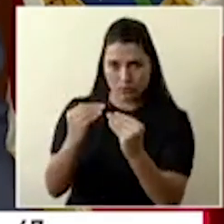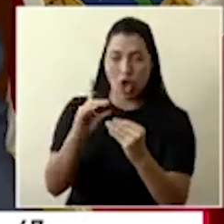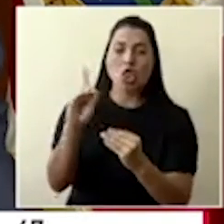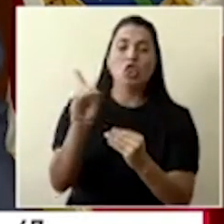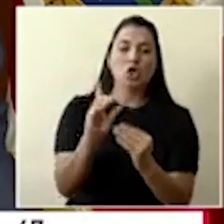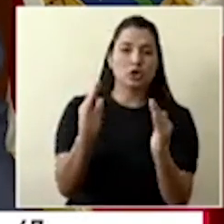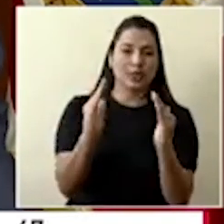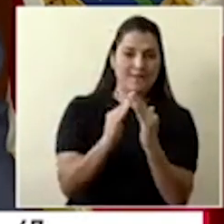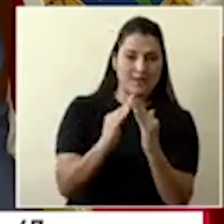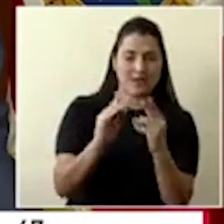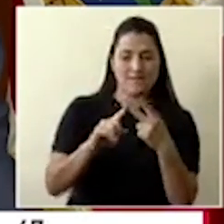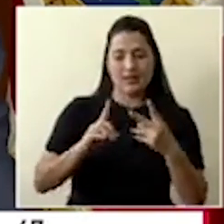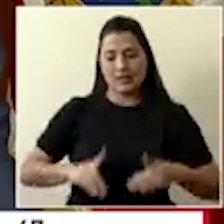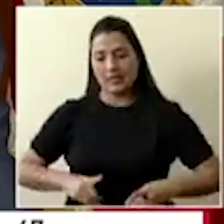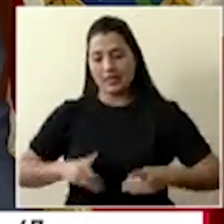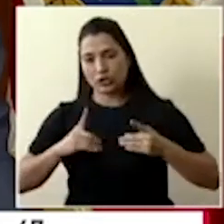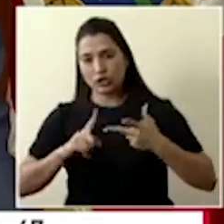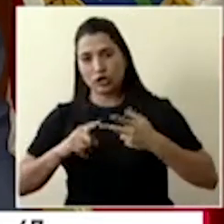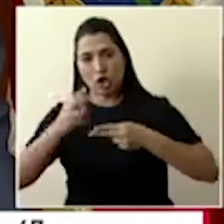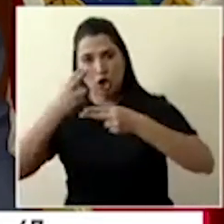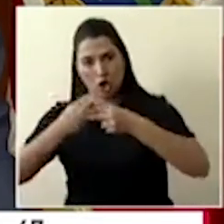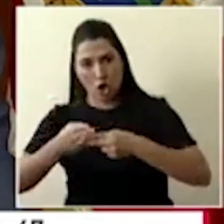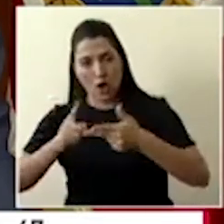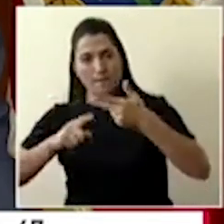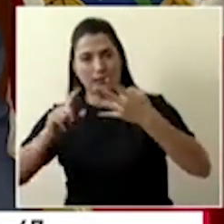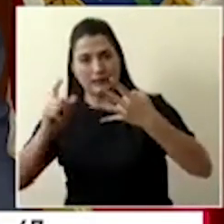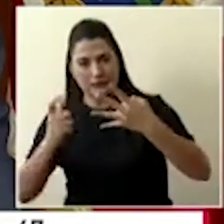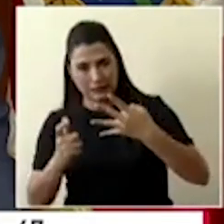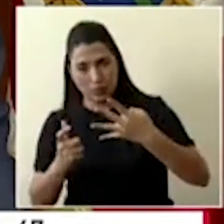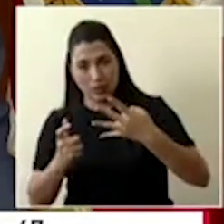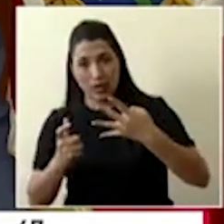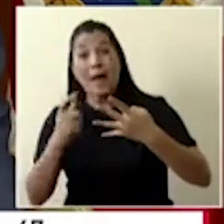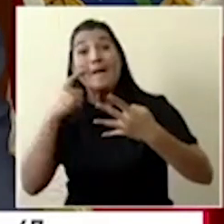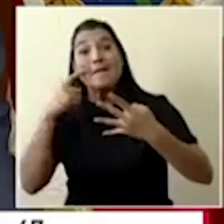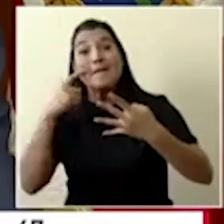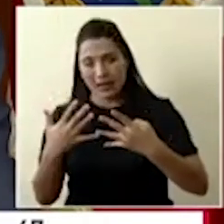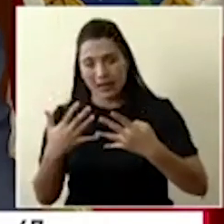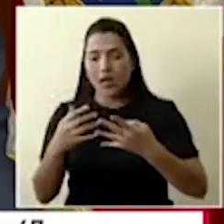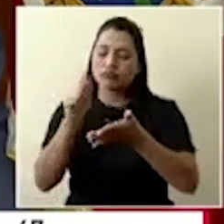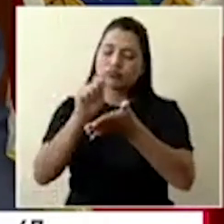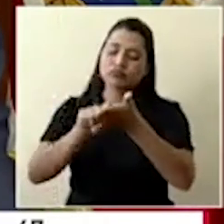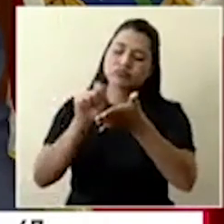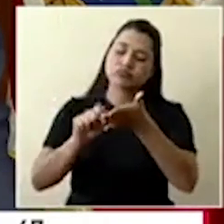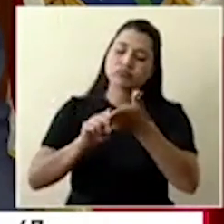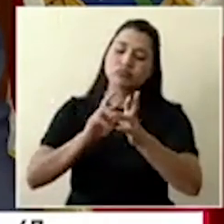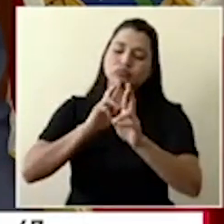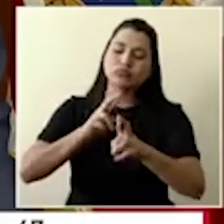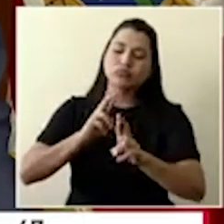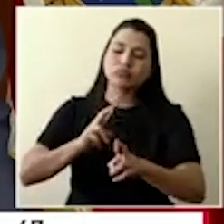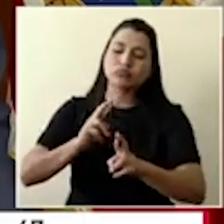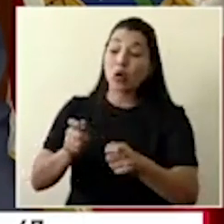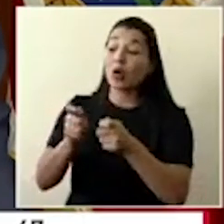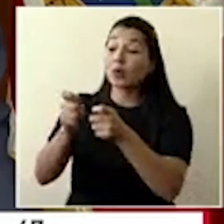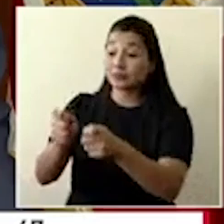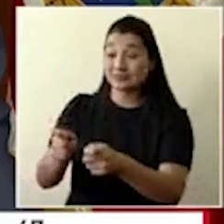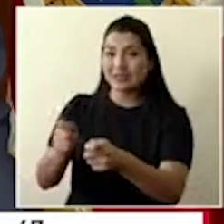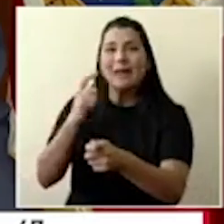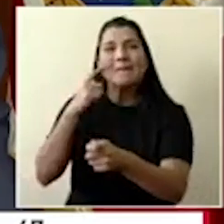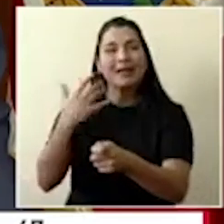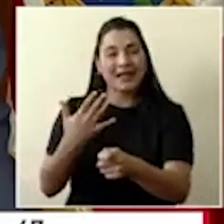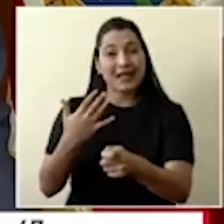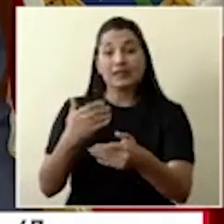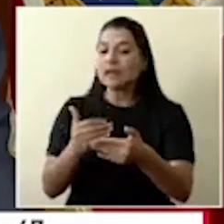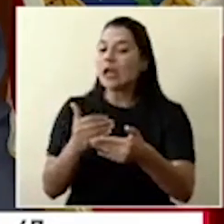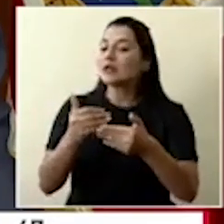entrega a domicilio. Entonces, queremos que el paciente crónico que está en necesidad de medicamentos no tenga que egresar